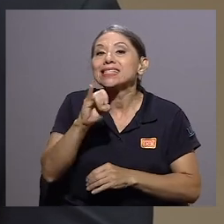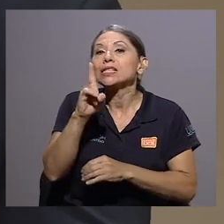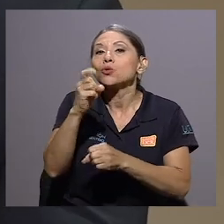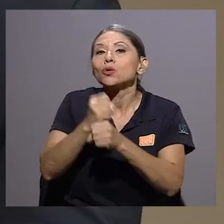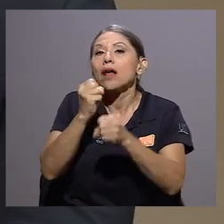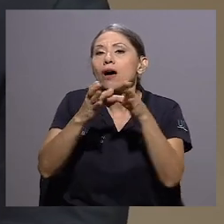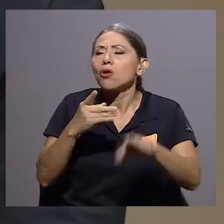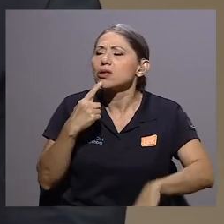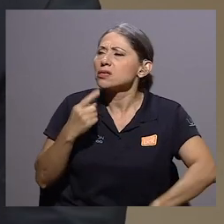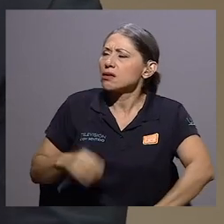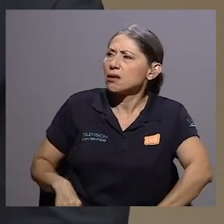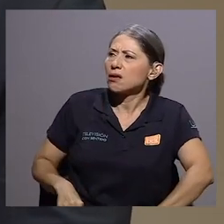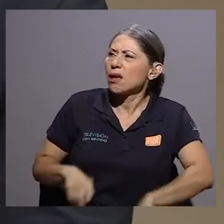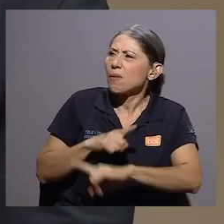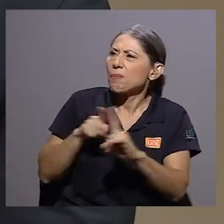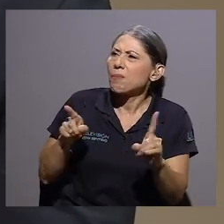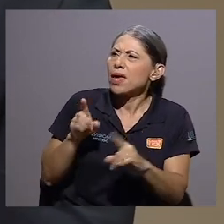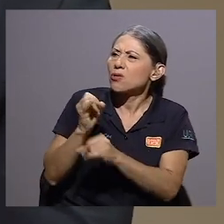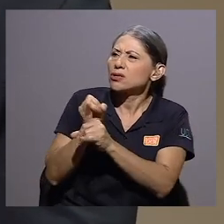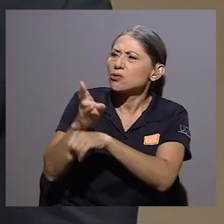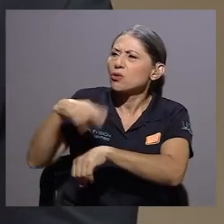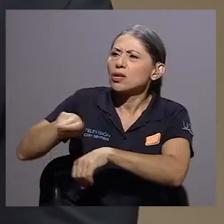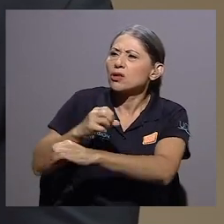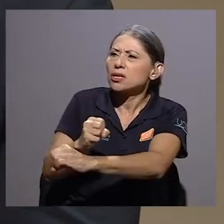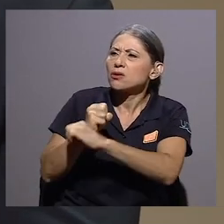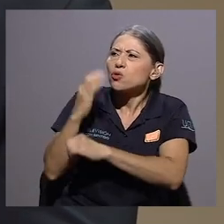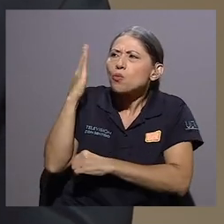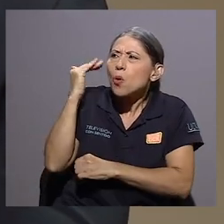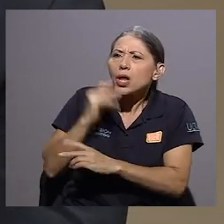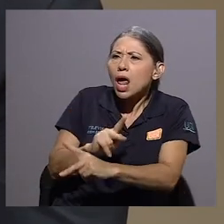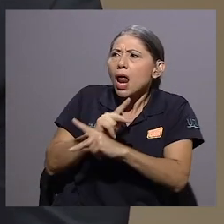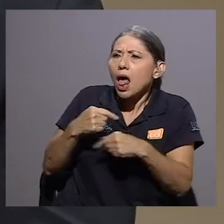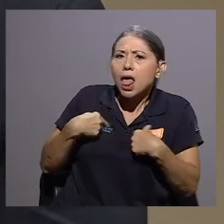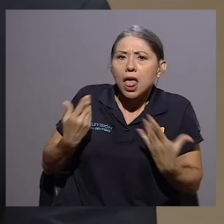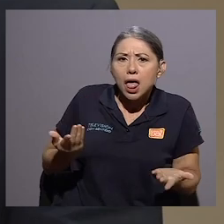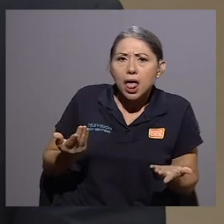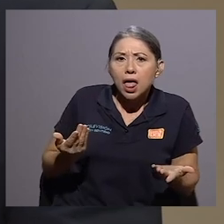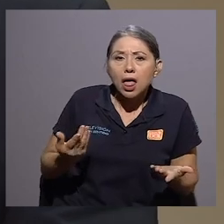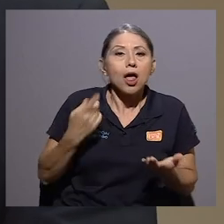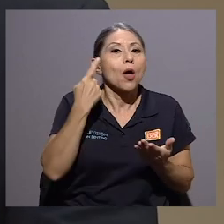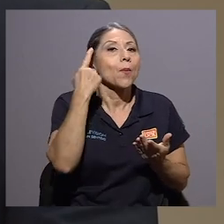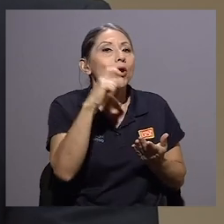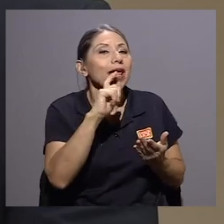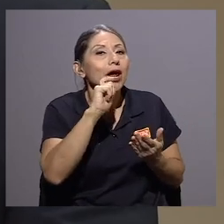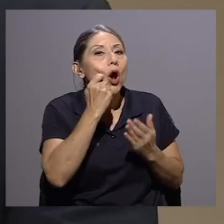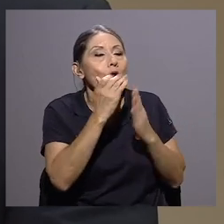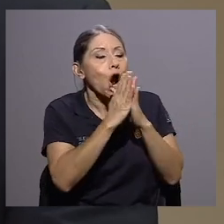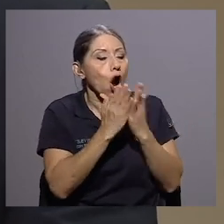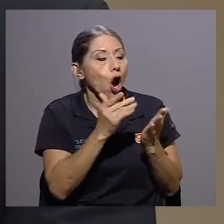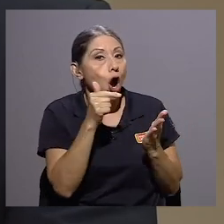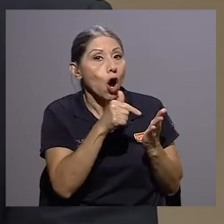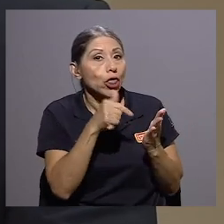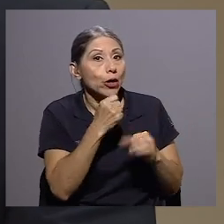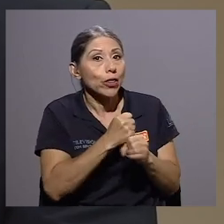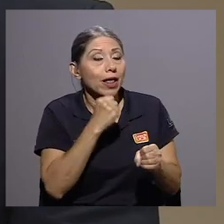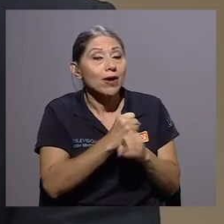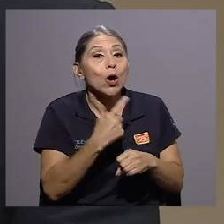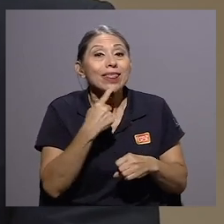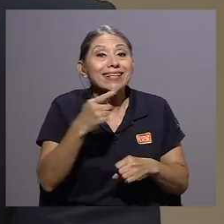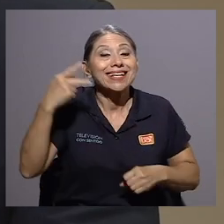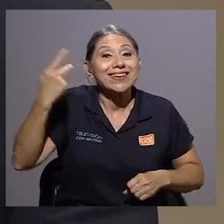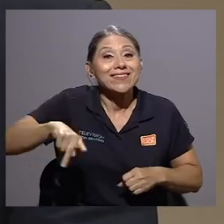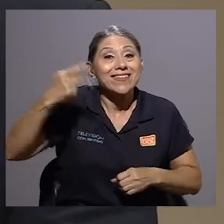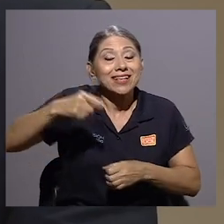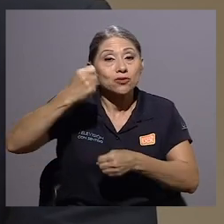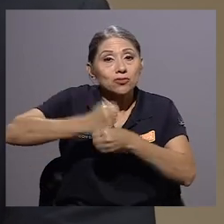si un trabajador pregunta, bueno, ¿pero por qué no me cubre el INSS? La respuesta es porque el Código de Trabajo